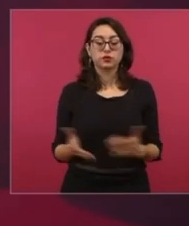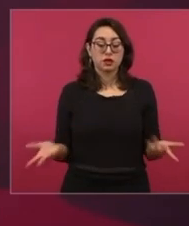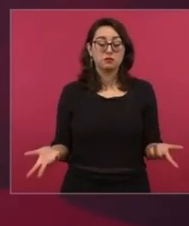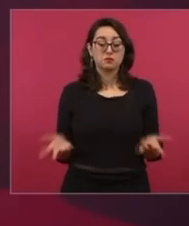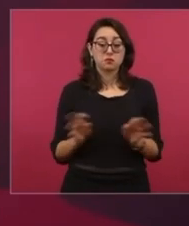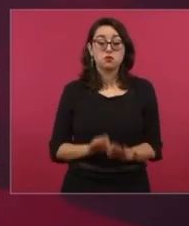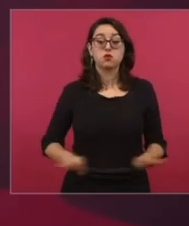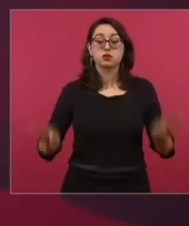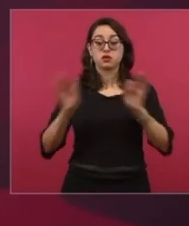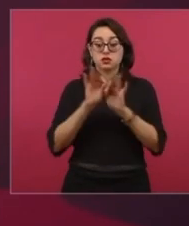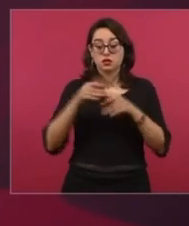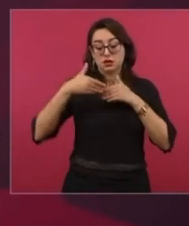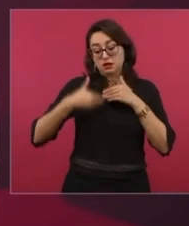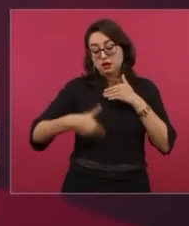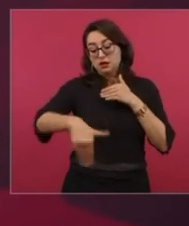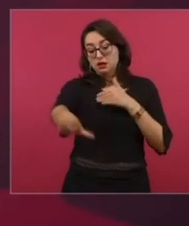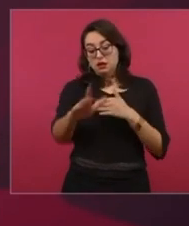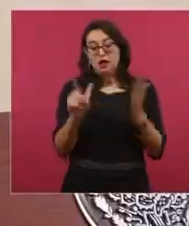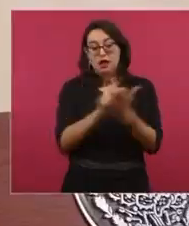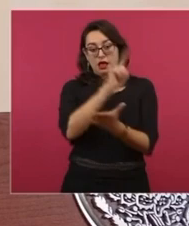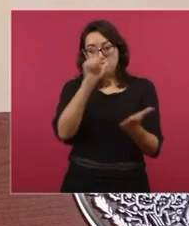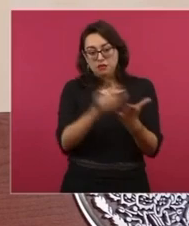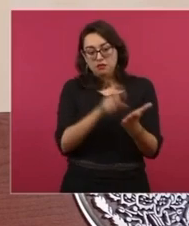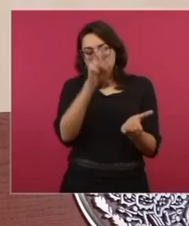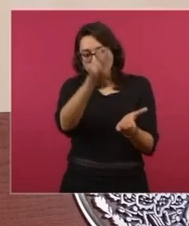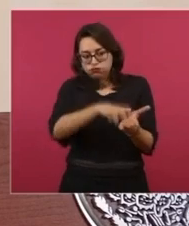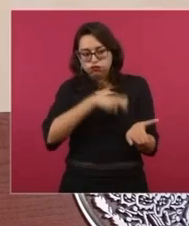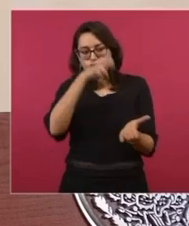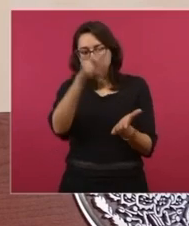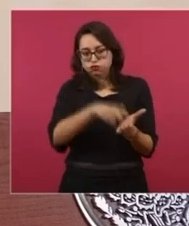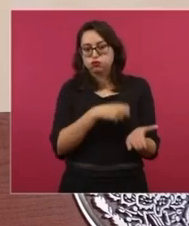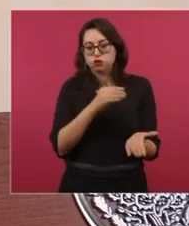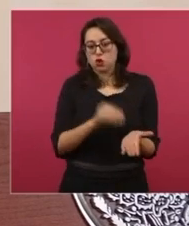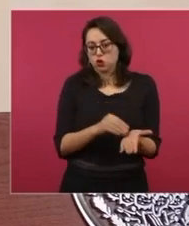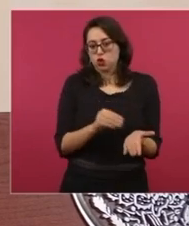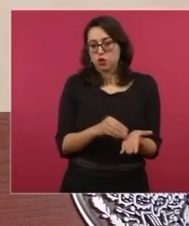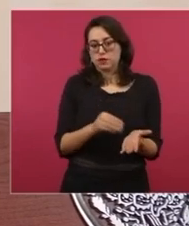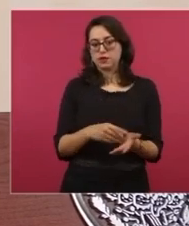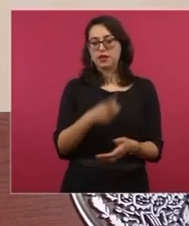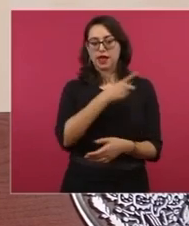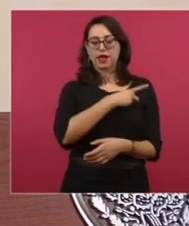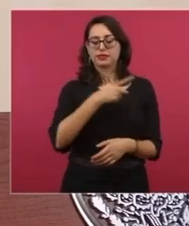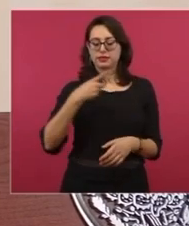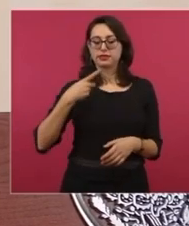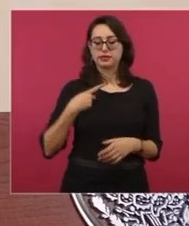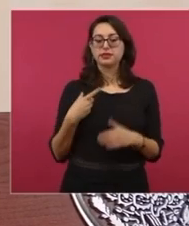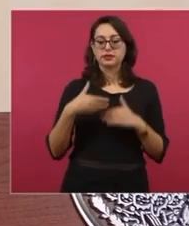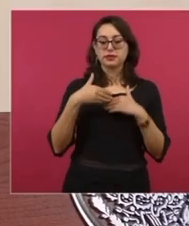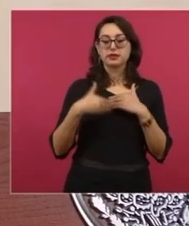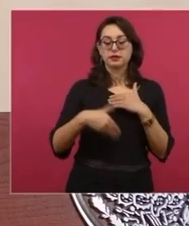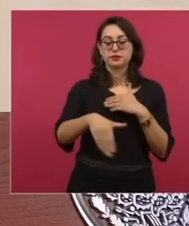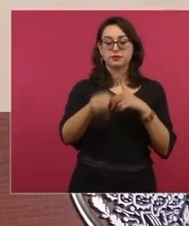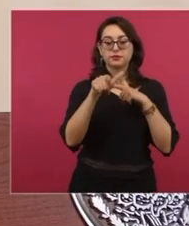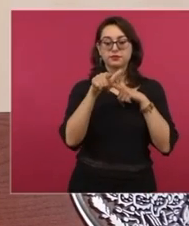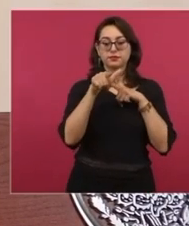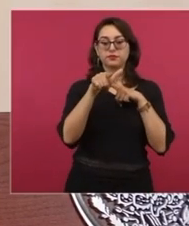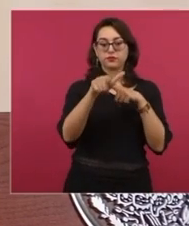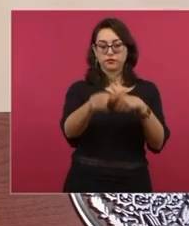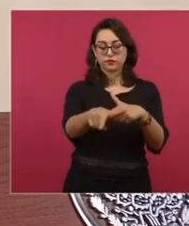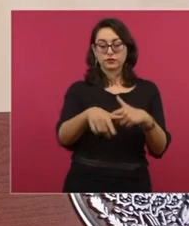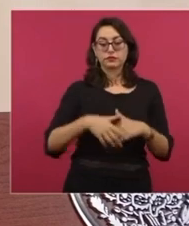en el gobierno, en todo lo relacionado con